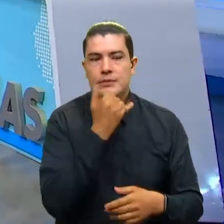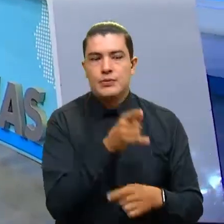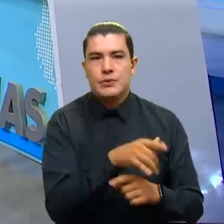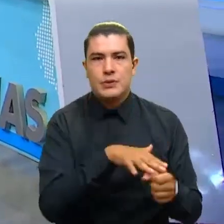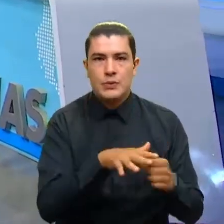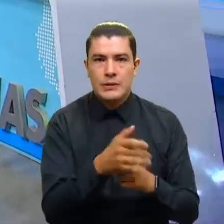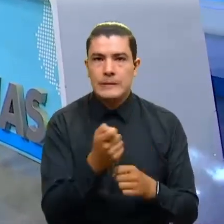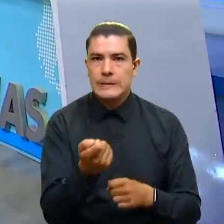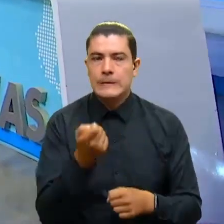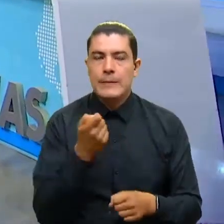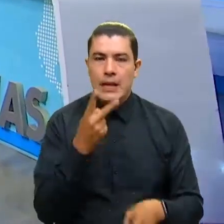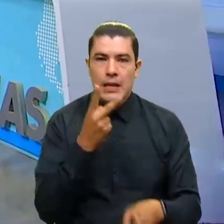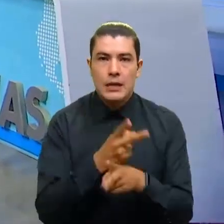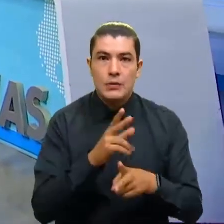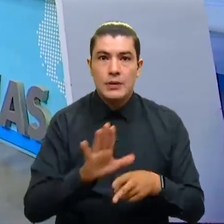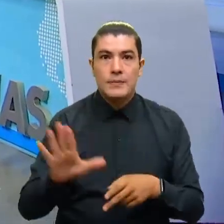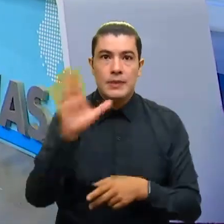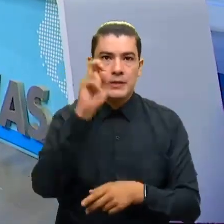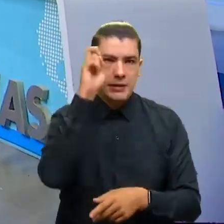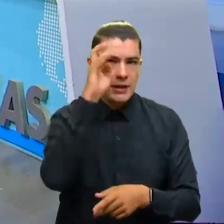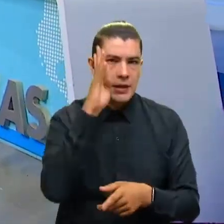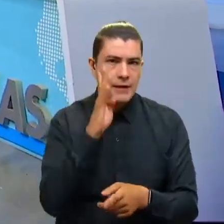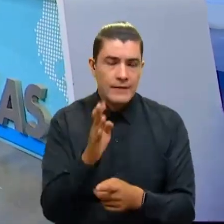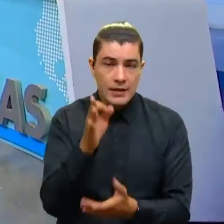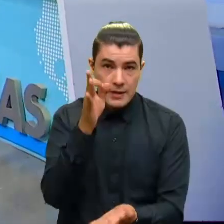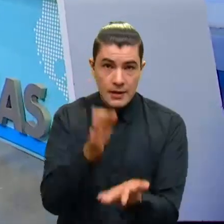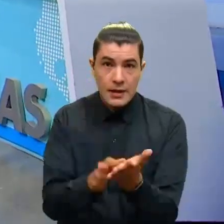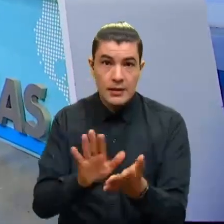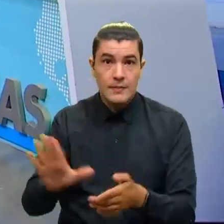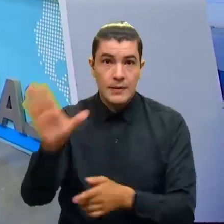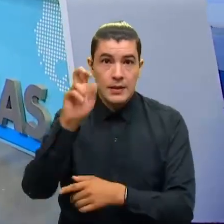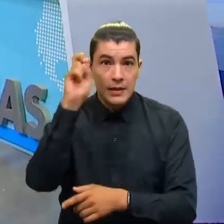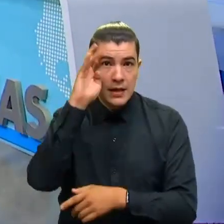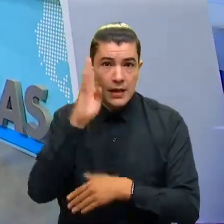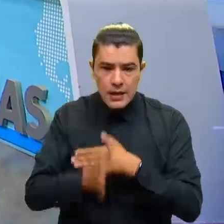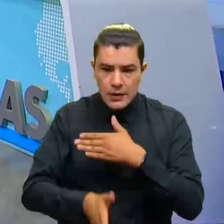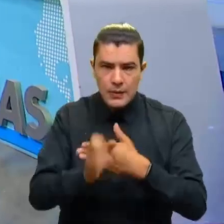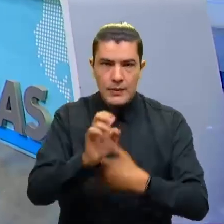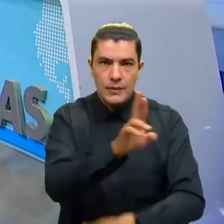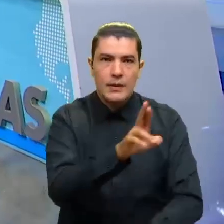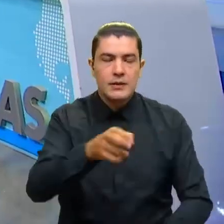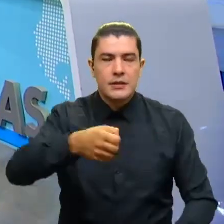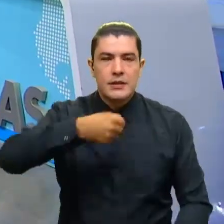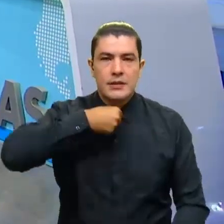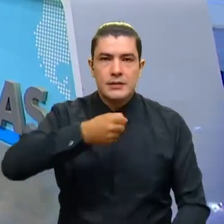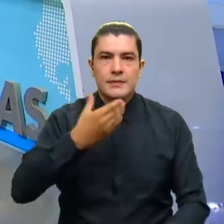la información que hasta ahora registramos desde la capital de norte de Santander. Para Oriente Noticias y Saragmaneses, estamos informando. por